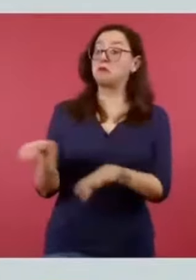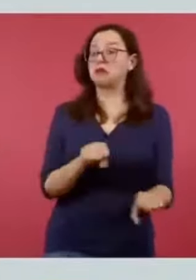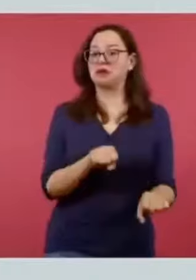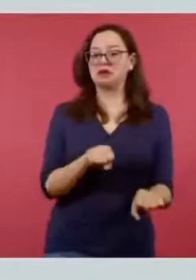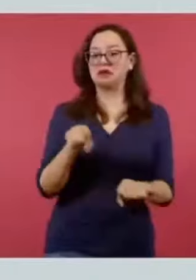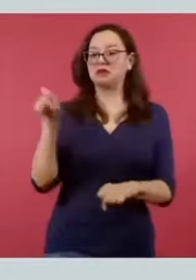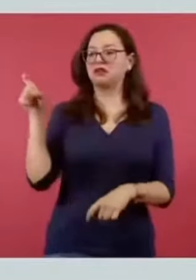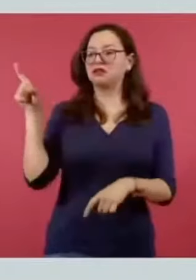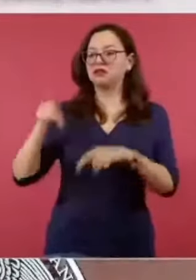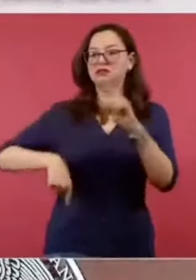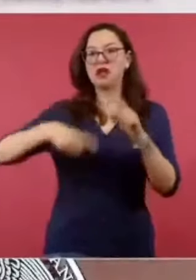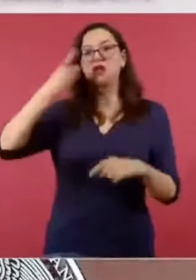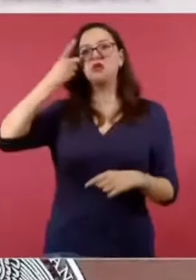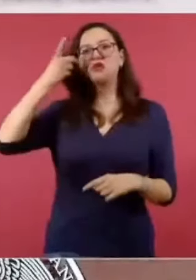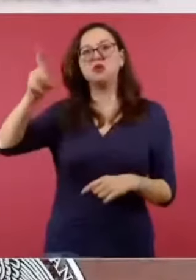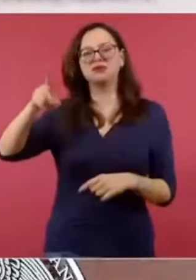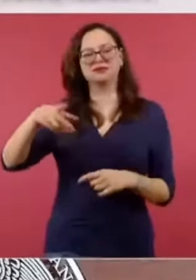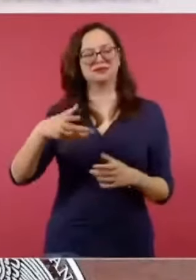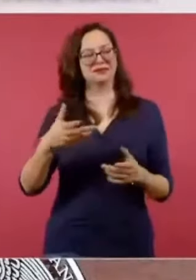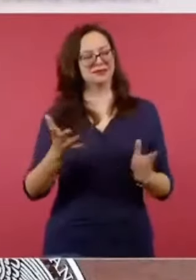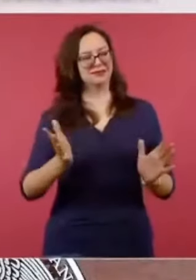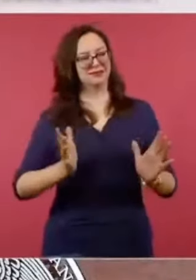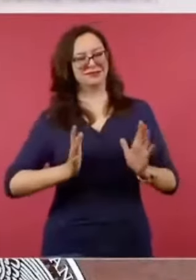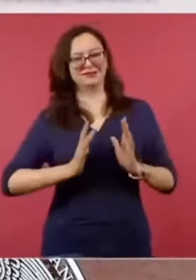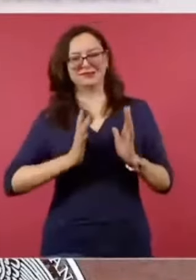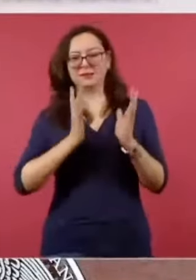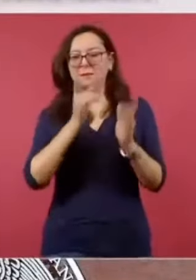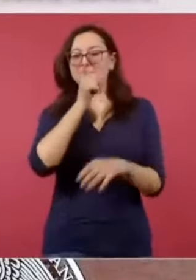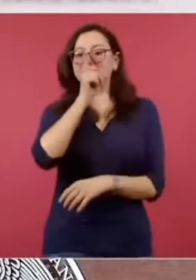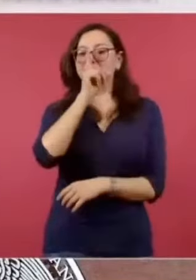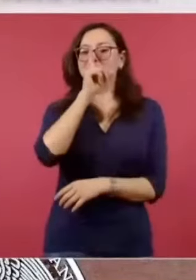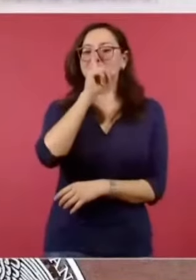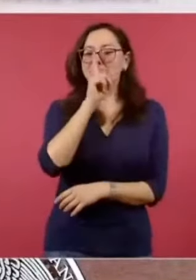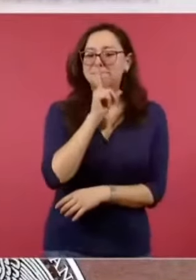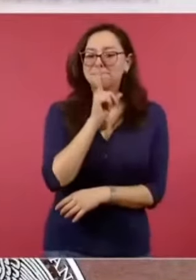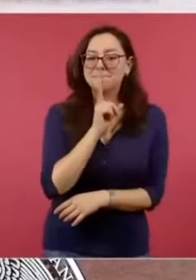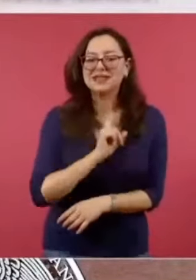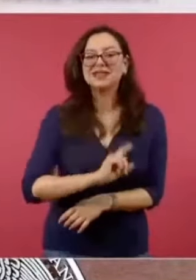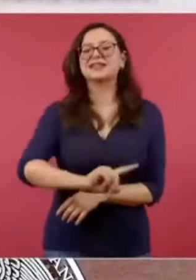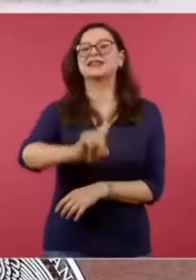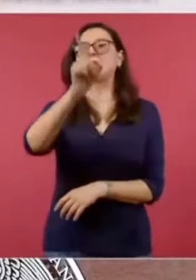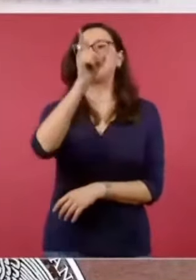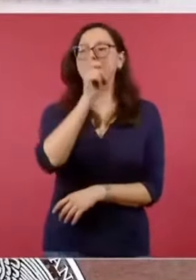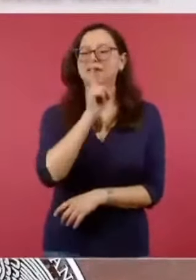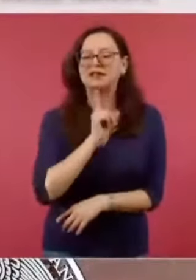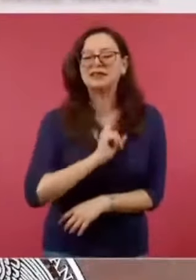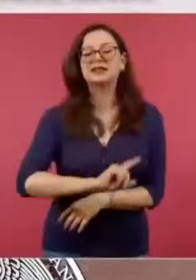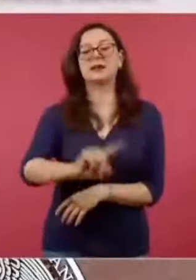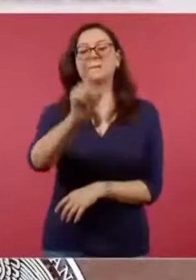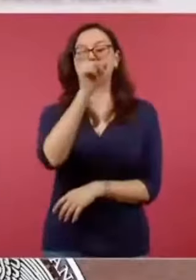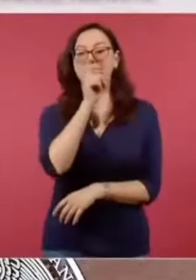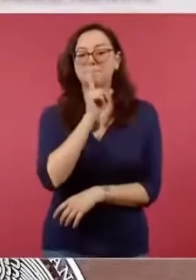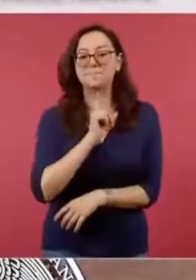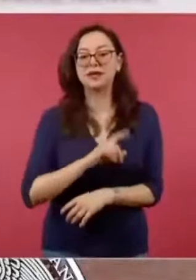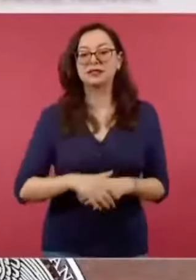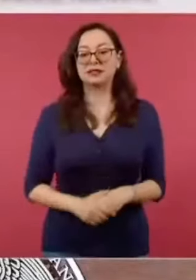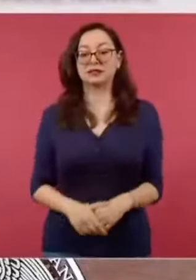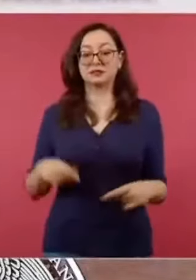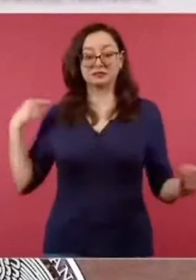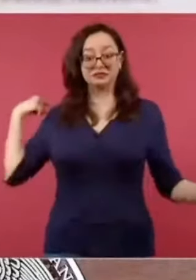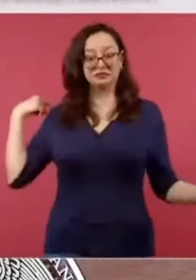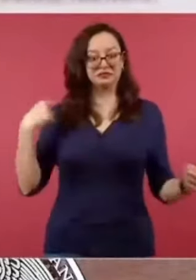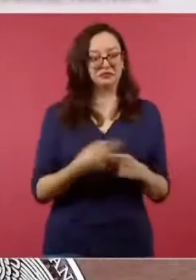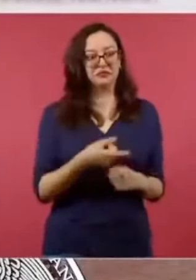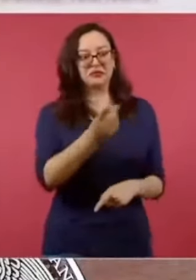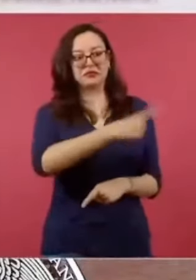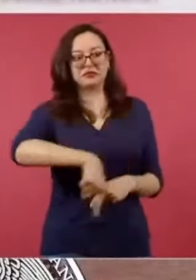burda. Se volvió tema de conversación y en redes sociales durante varios meses. Hasta inventaron un artículo de la